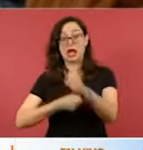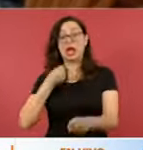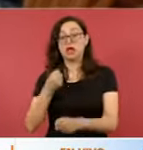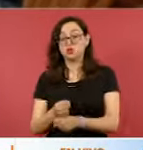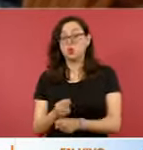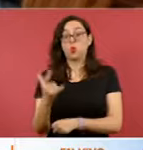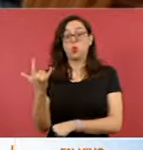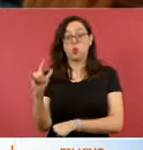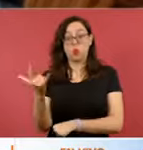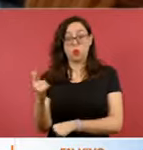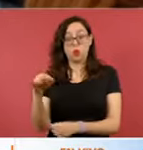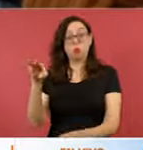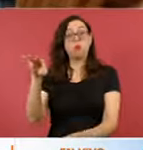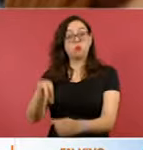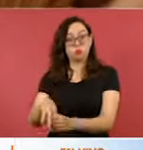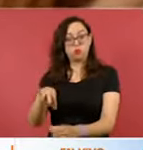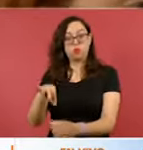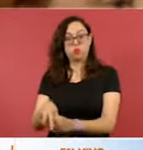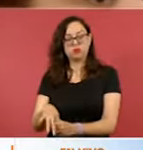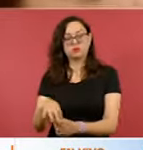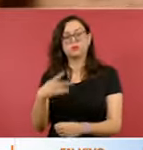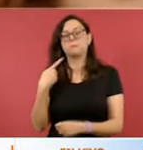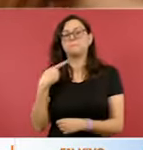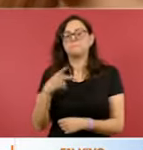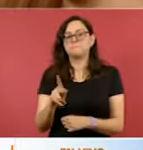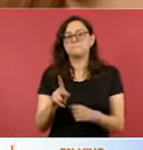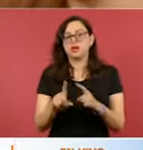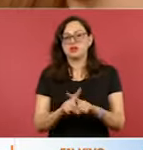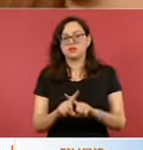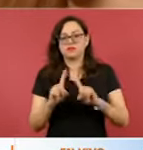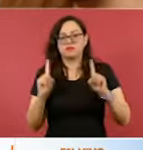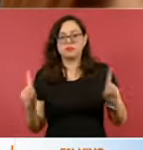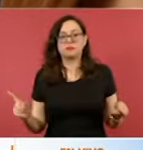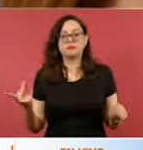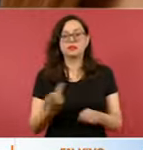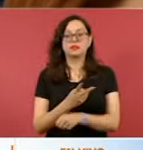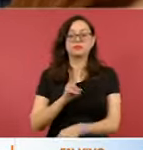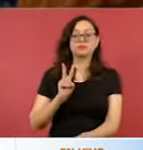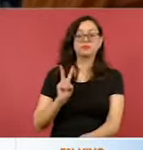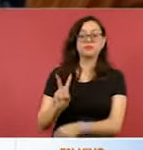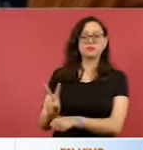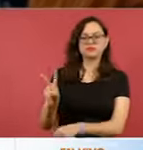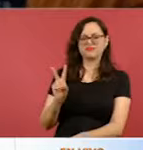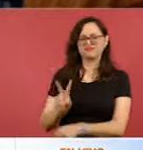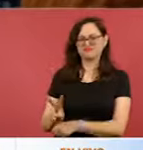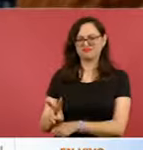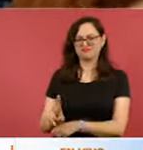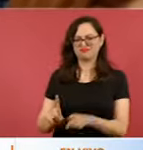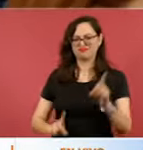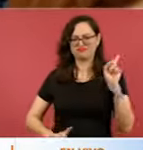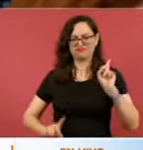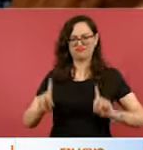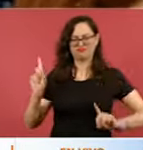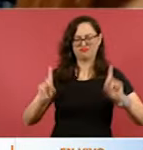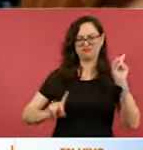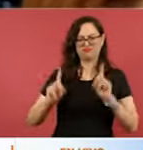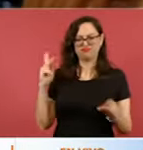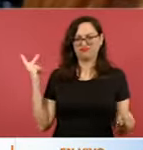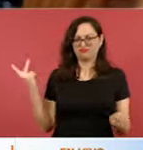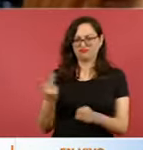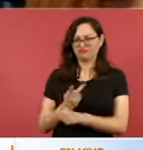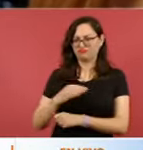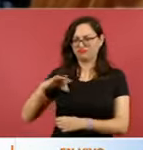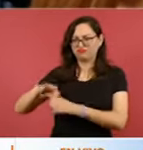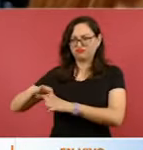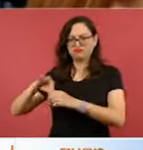julio. Pero a diferencia de nuestro país, en Venezuela este proceso ha sido cuestionado porque se considera que no ha sido